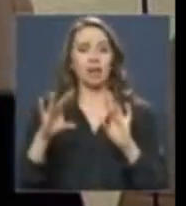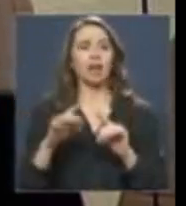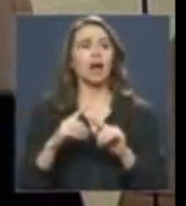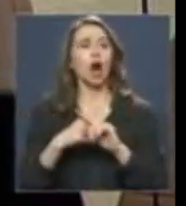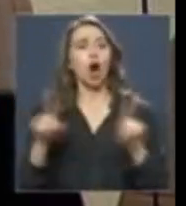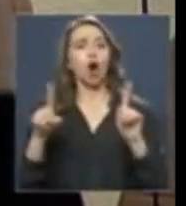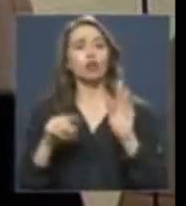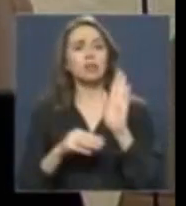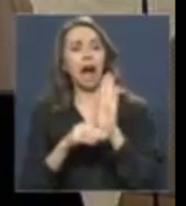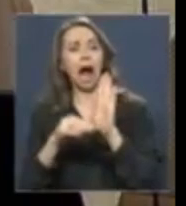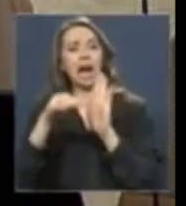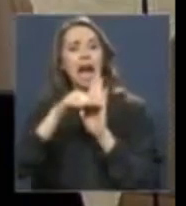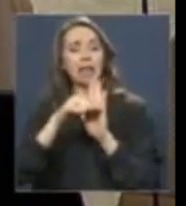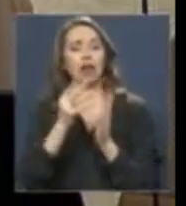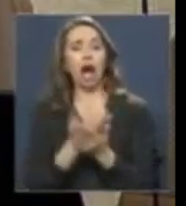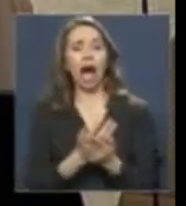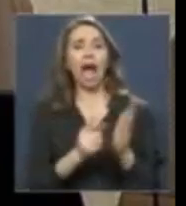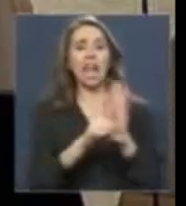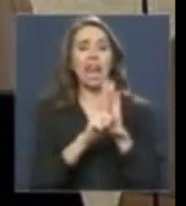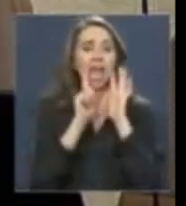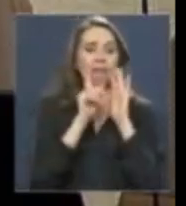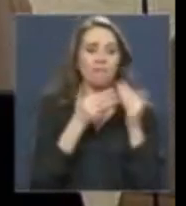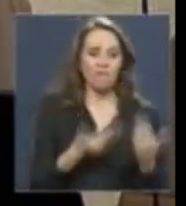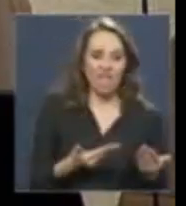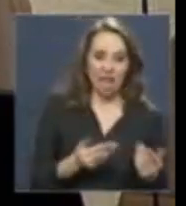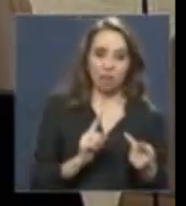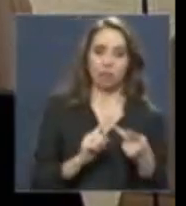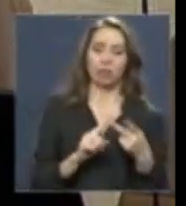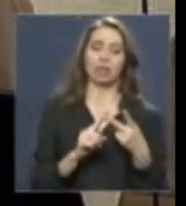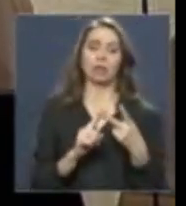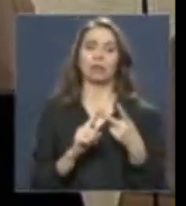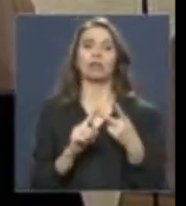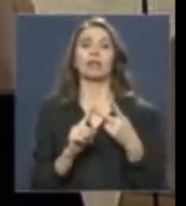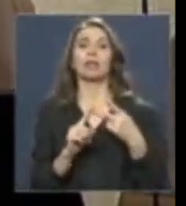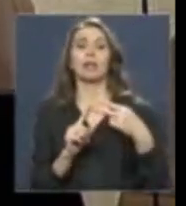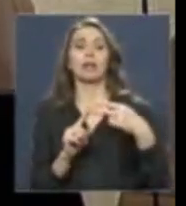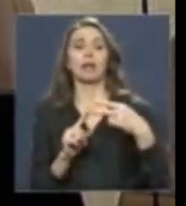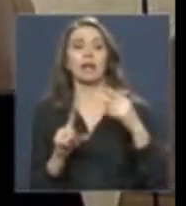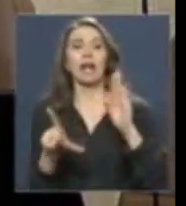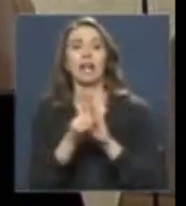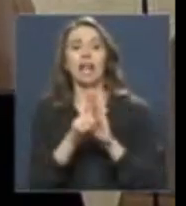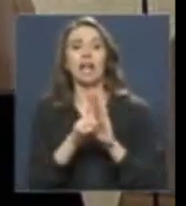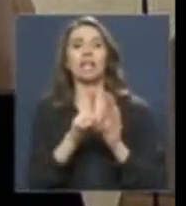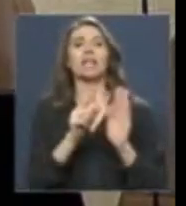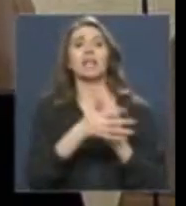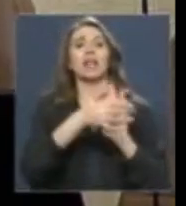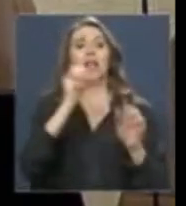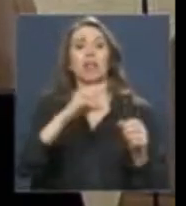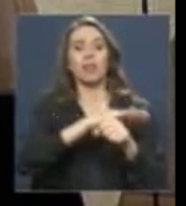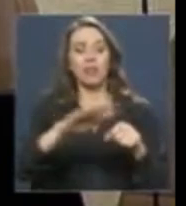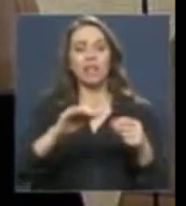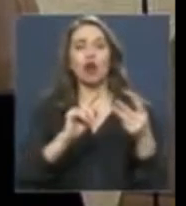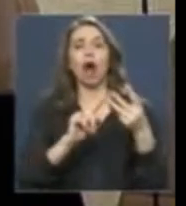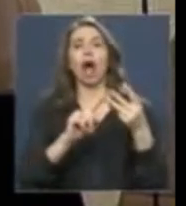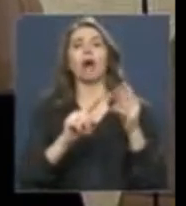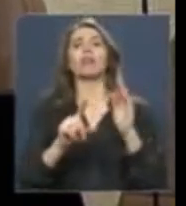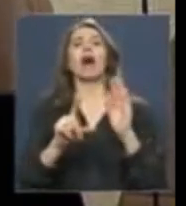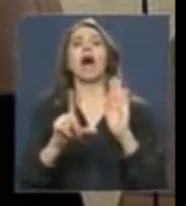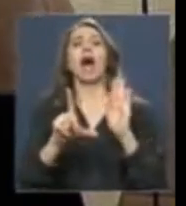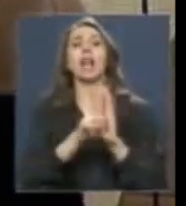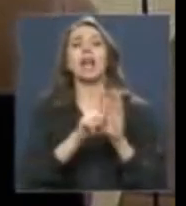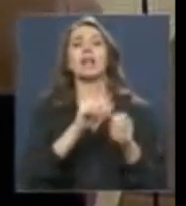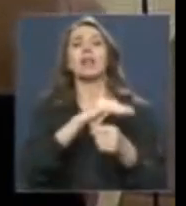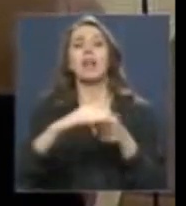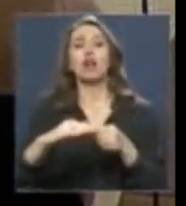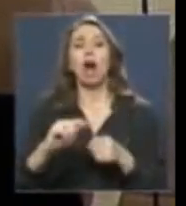distinta, porque hoy día tenemos leyes vigentes y leyes derogadas, derogadas tácitamente en desuso,